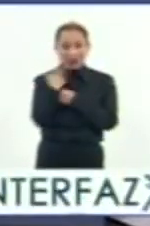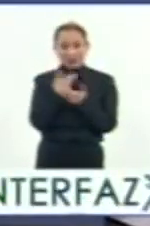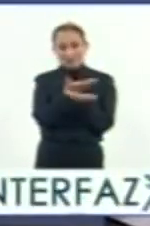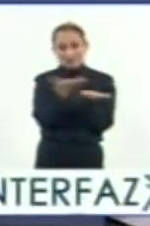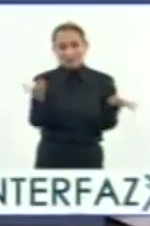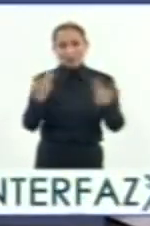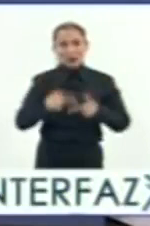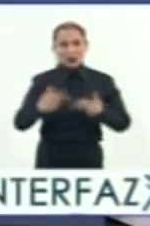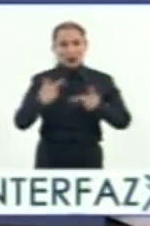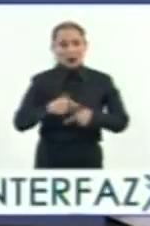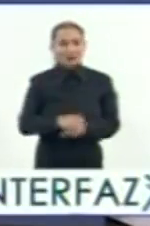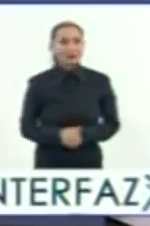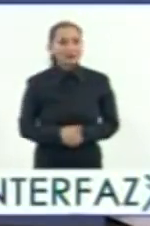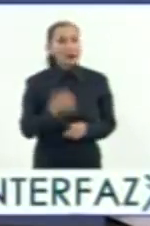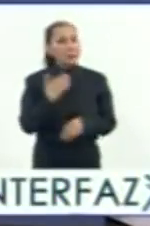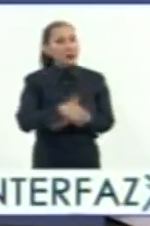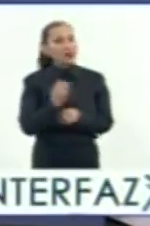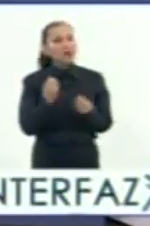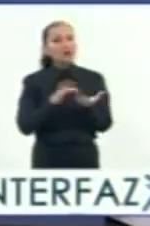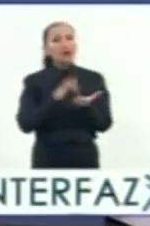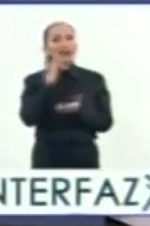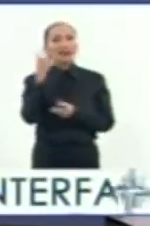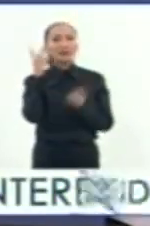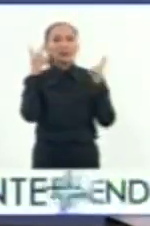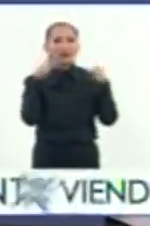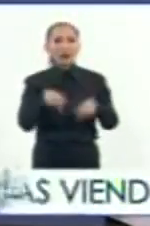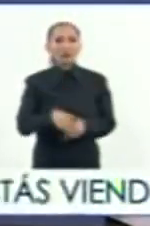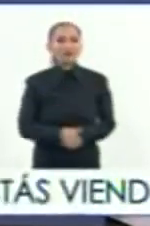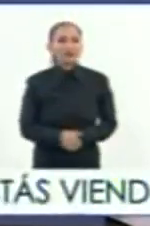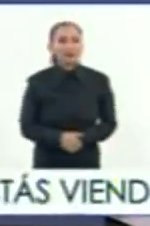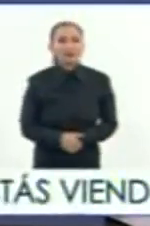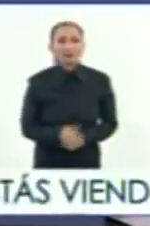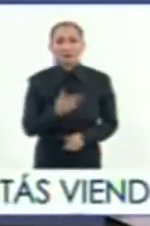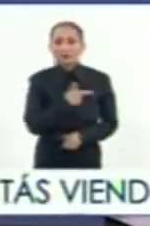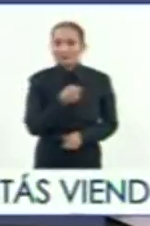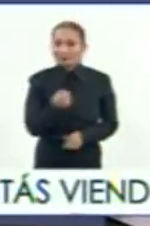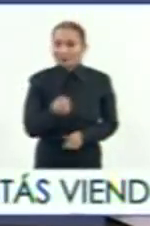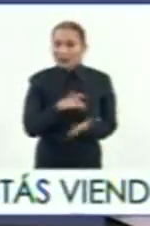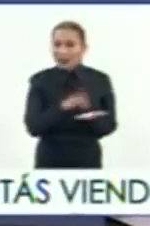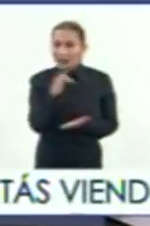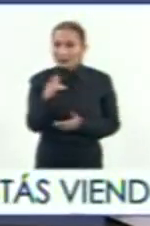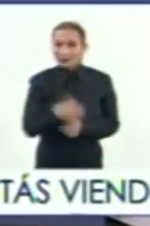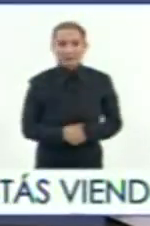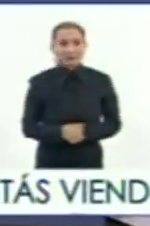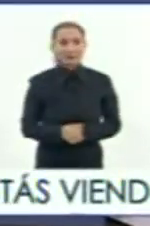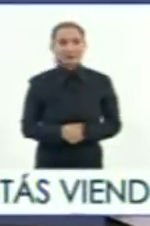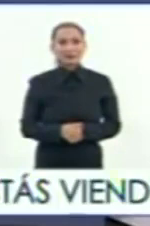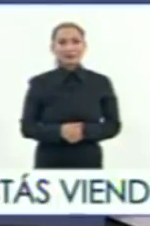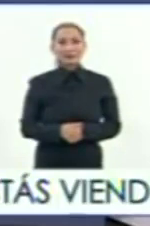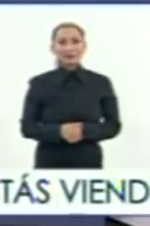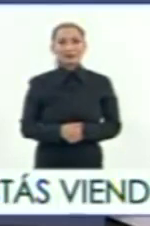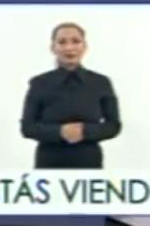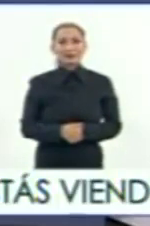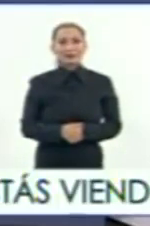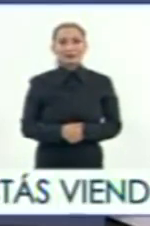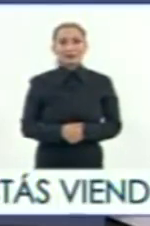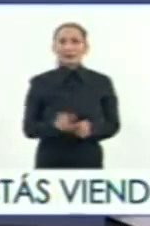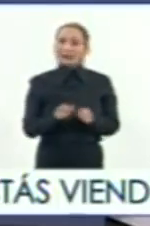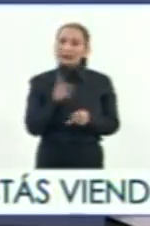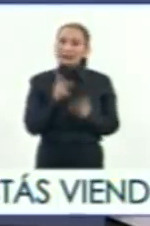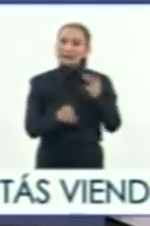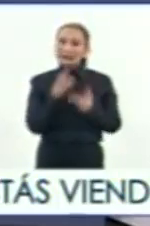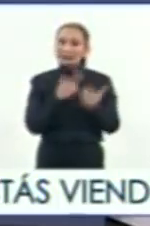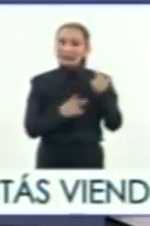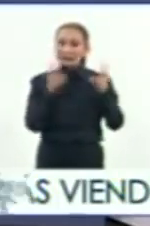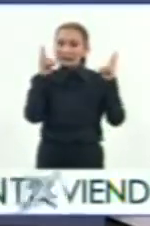compartir con nuestro público. Mientras tanto, te agradezco mucho que hayas venido esta mañana. Un placer y gracias por el de su atención. Un placer para nosotros. Vamos a hacer una